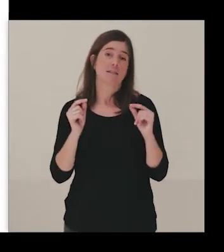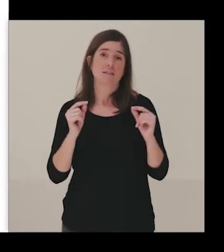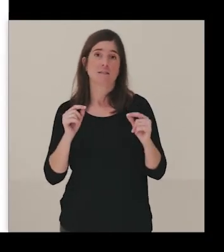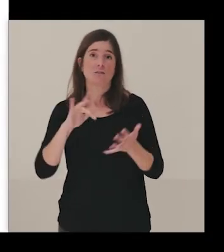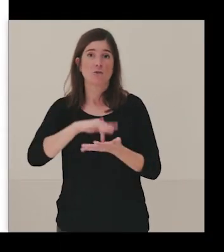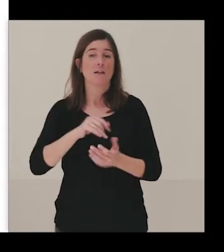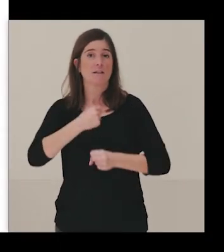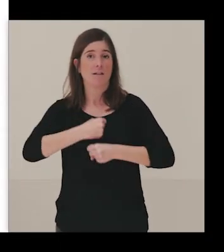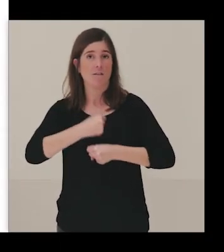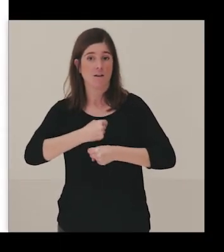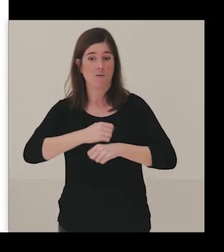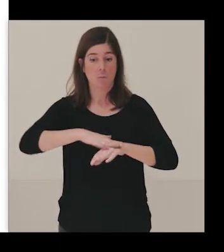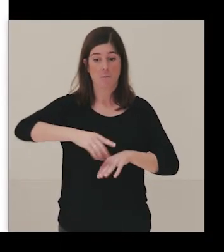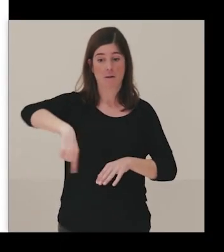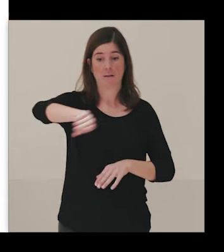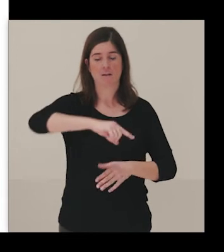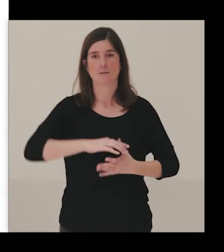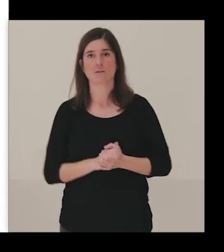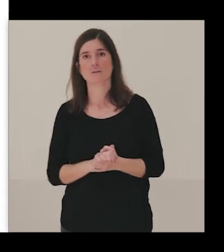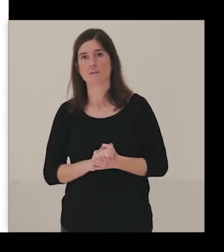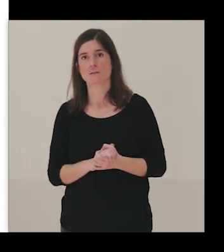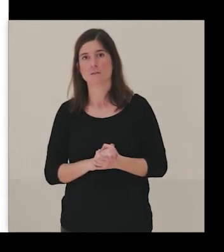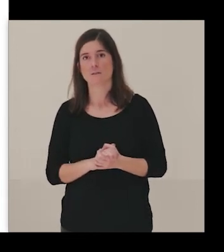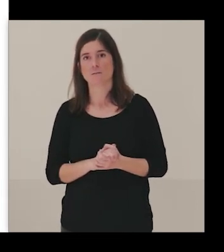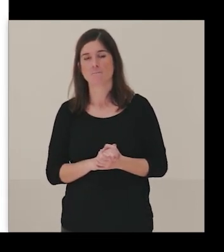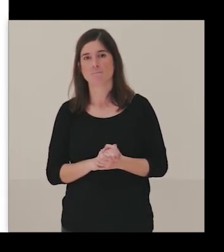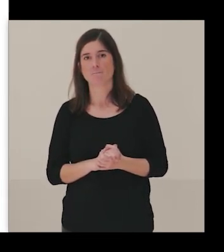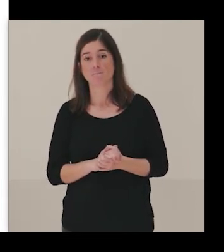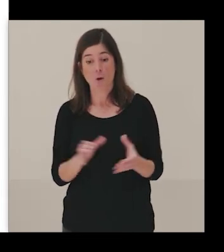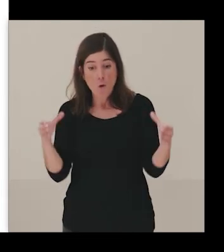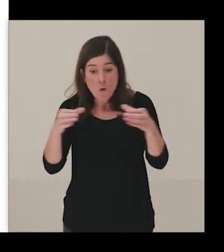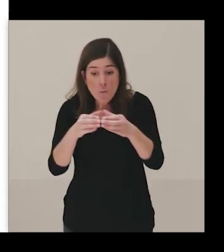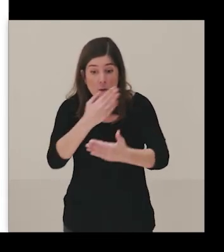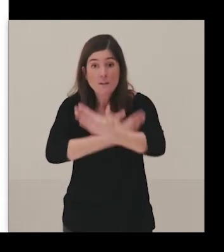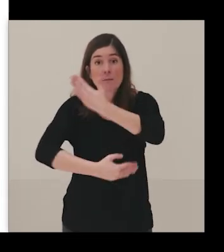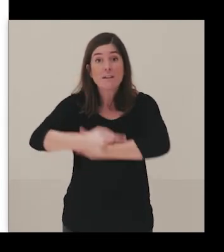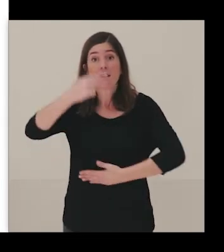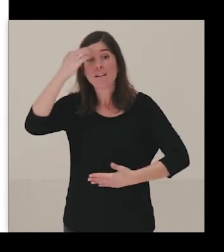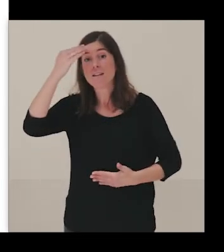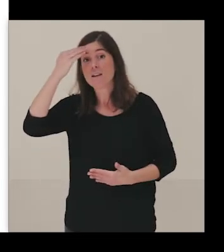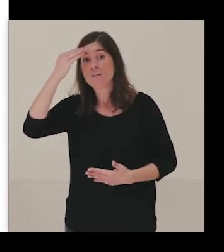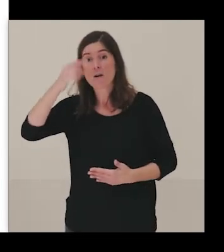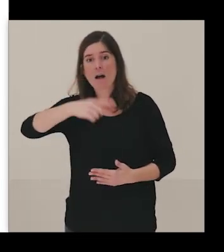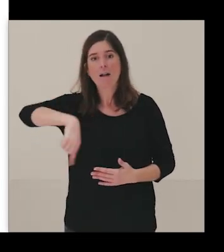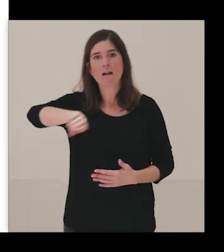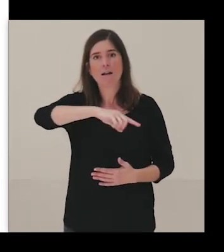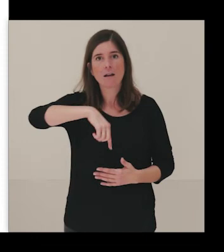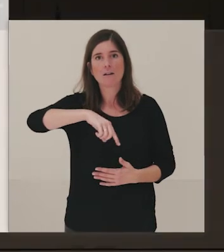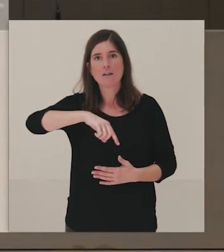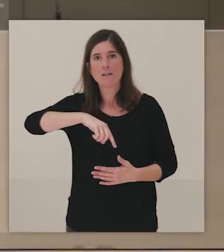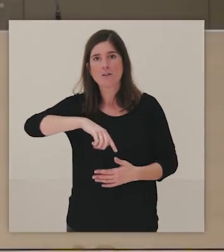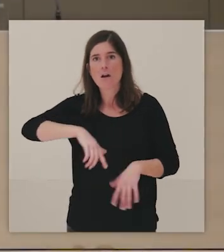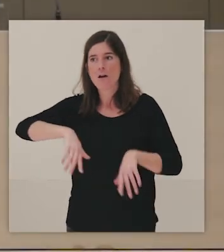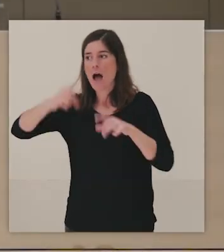trabajo también. Y bueno, pues como ellos también y ellas son parte de